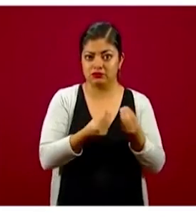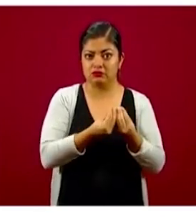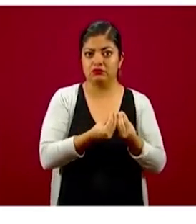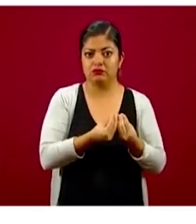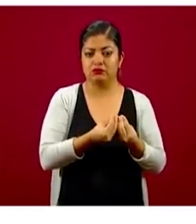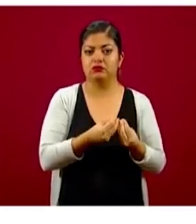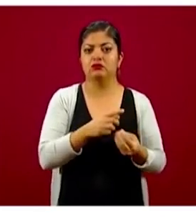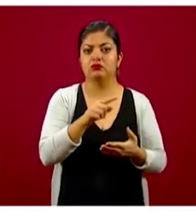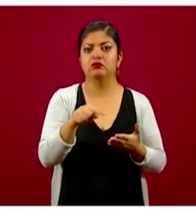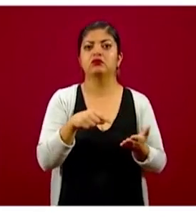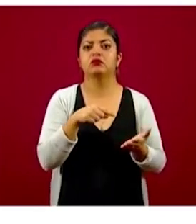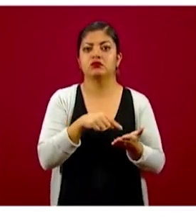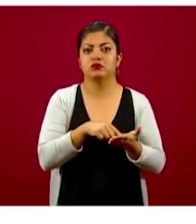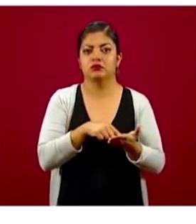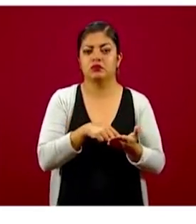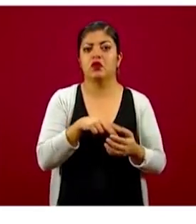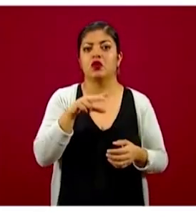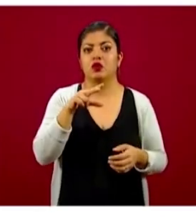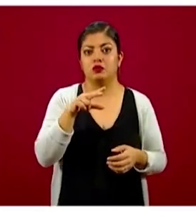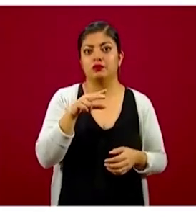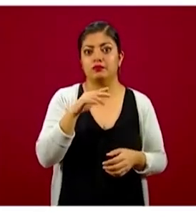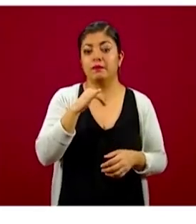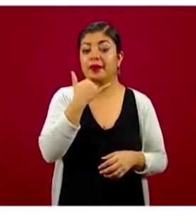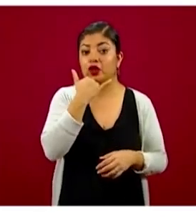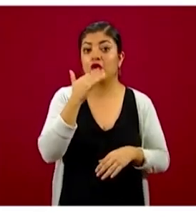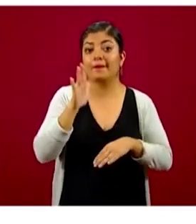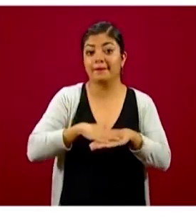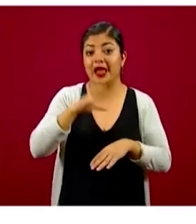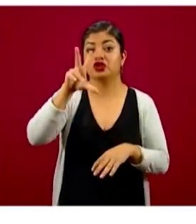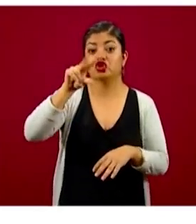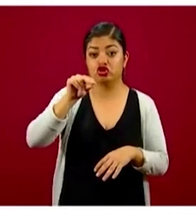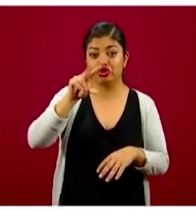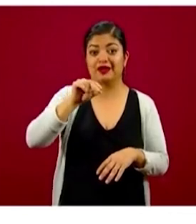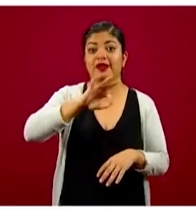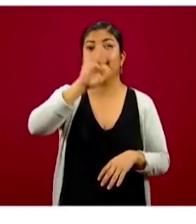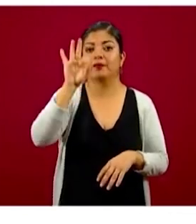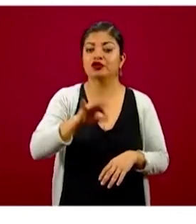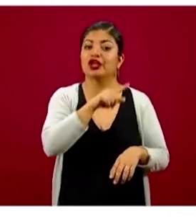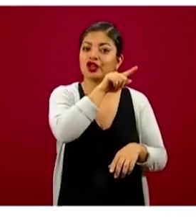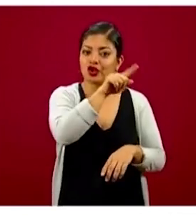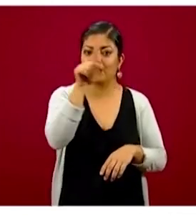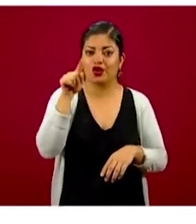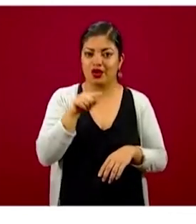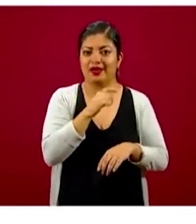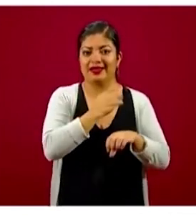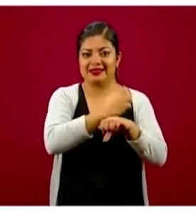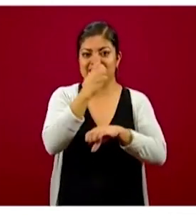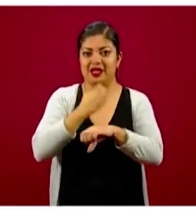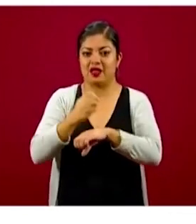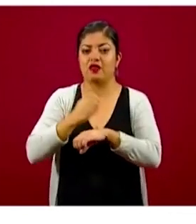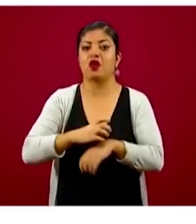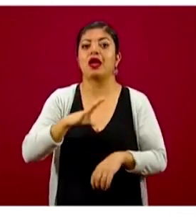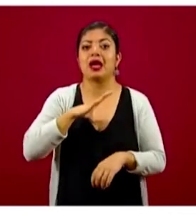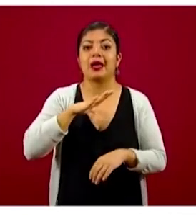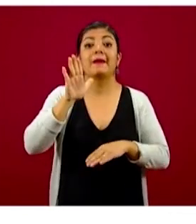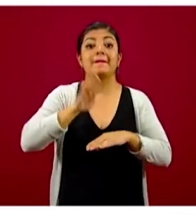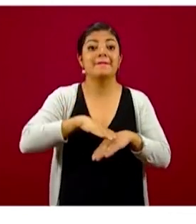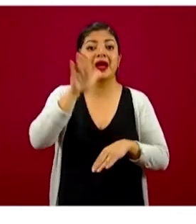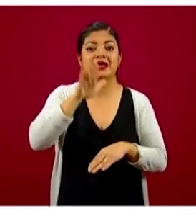están en… más del 80 por ciento, perdón, de las entidades federativas tienen más de 500 casos ya